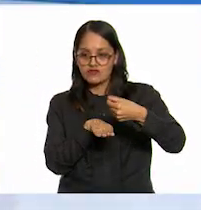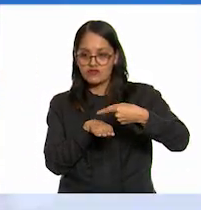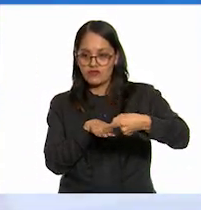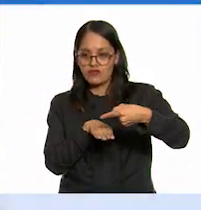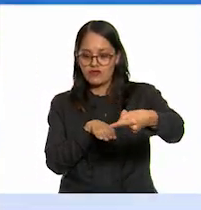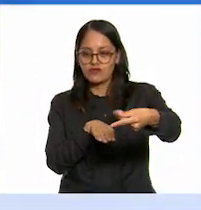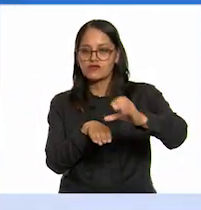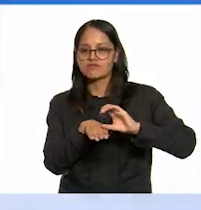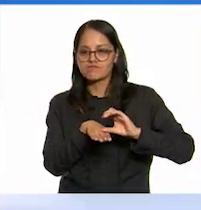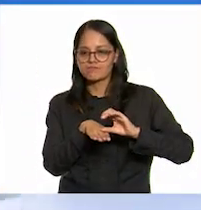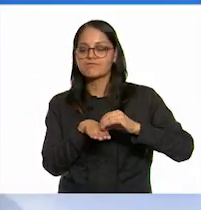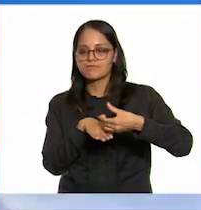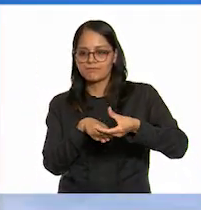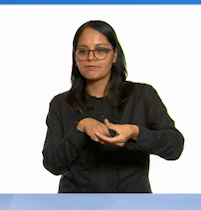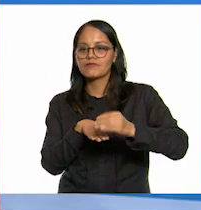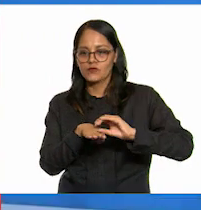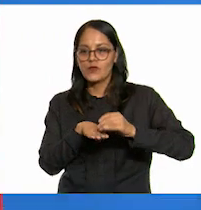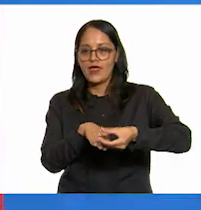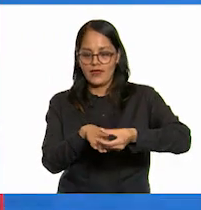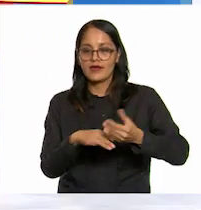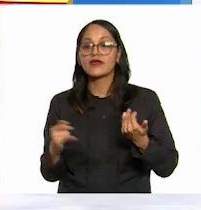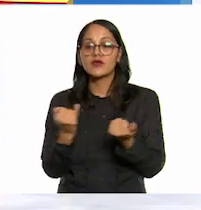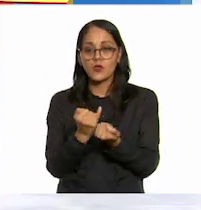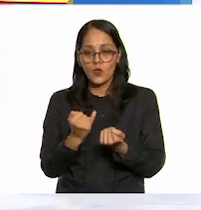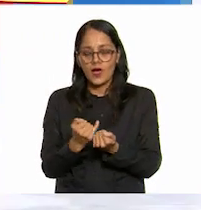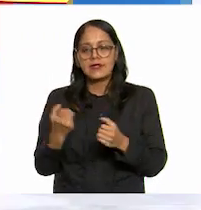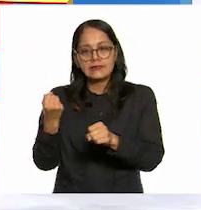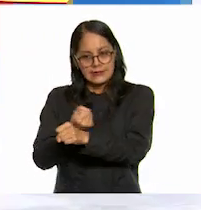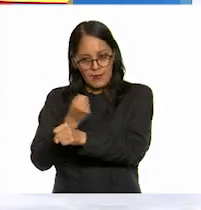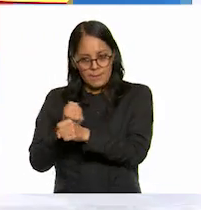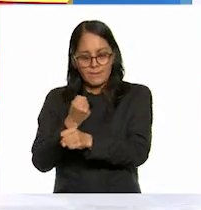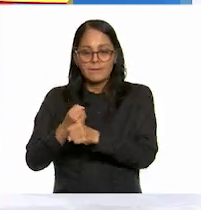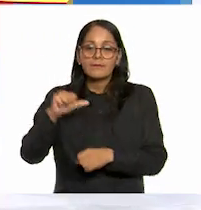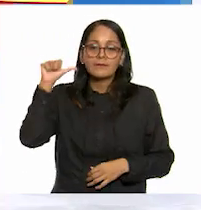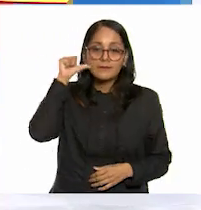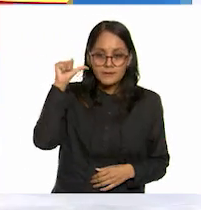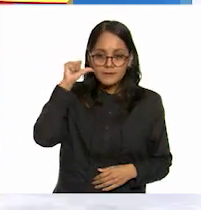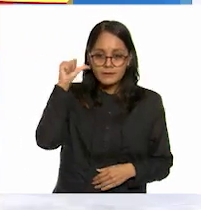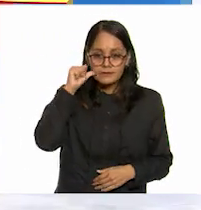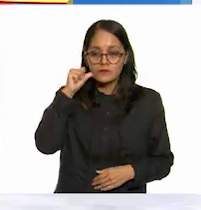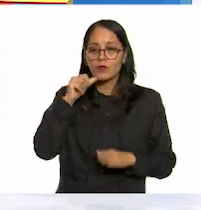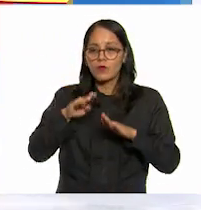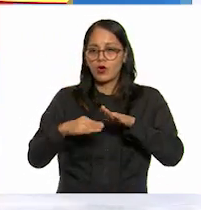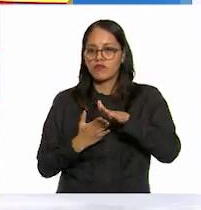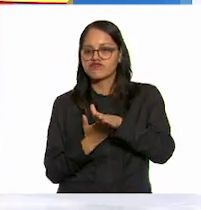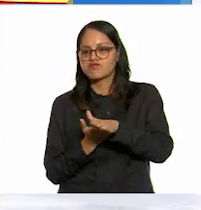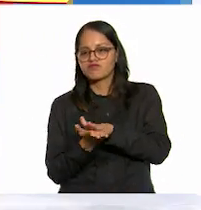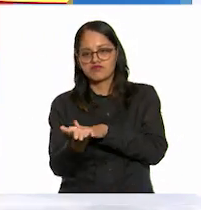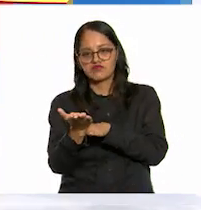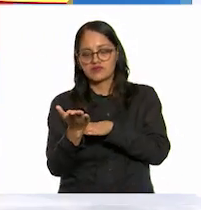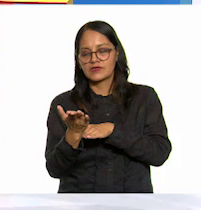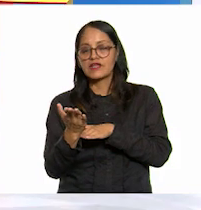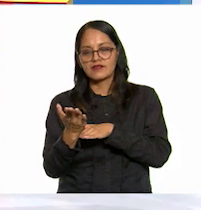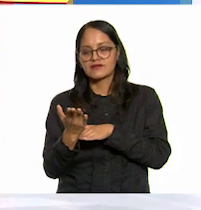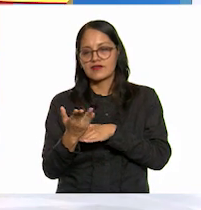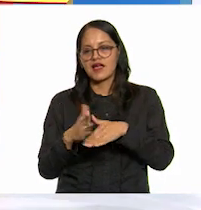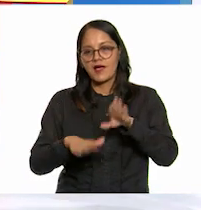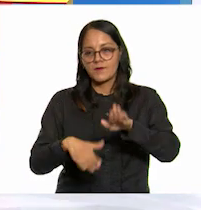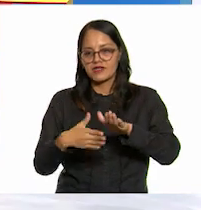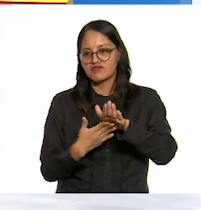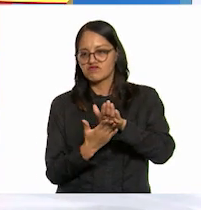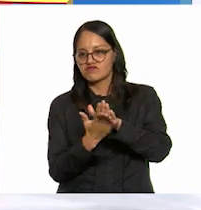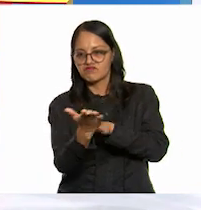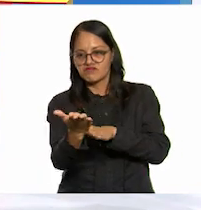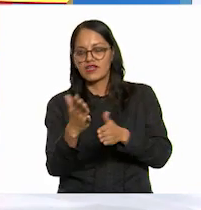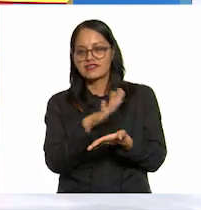efectos de fricción se muestran en los zapatos y en las llantas que se desgastan también las ruedas y bueno al